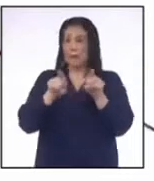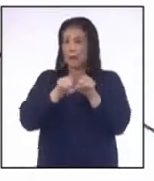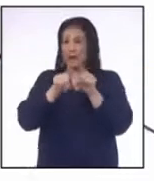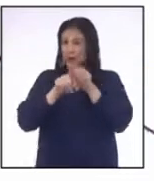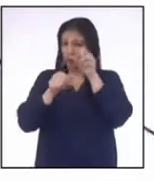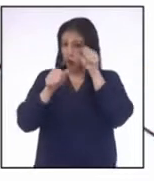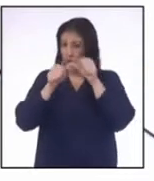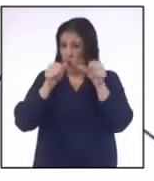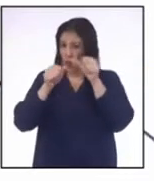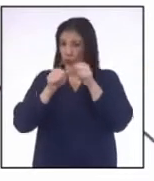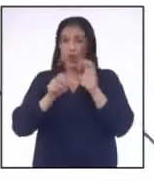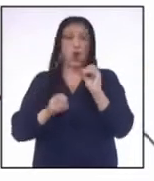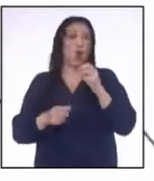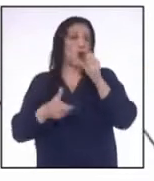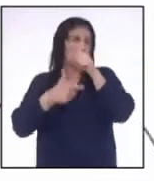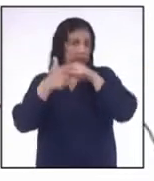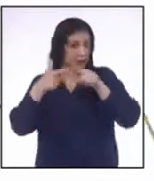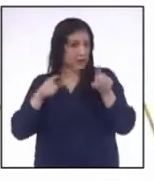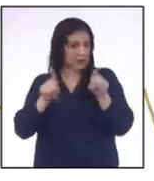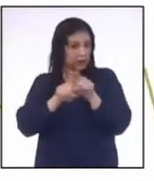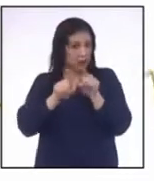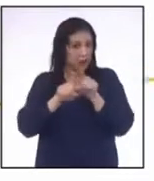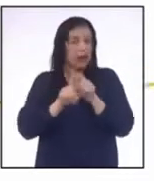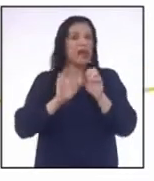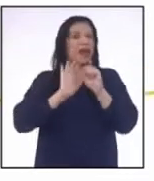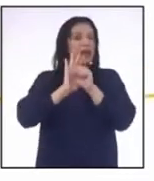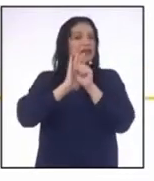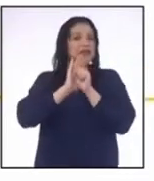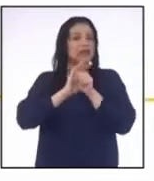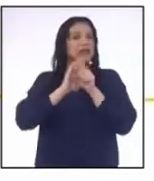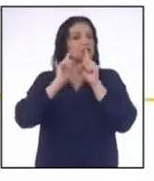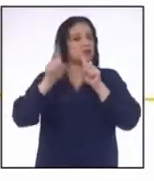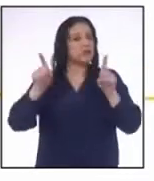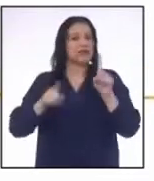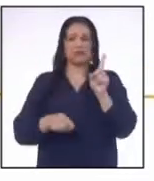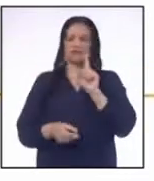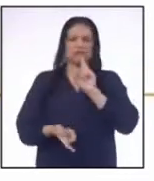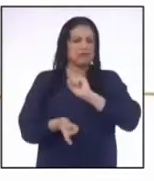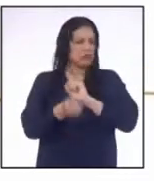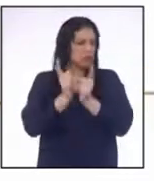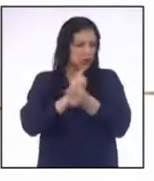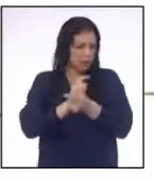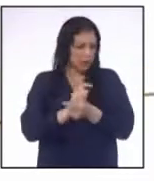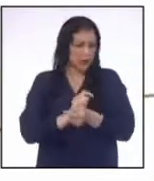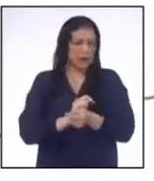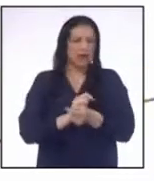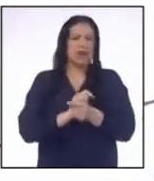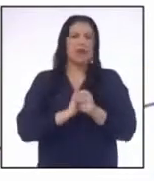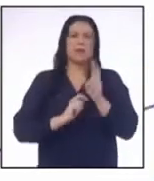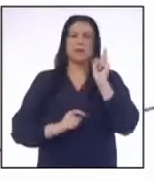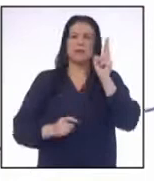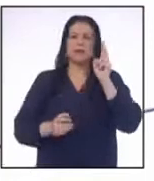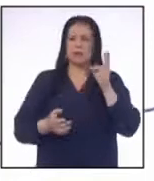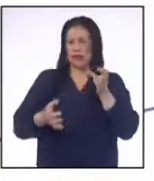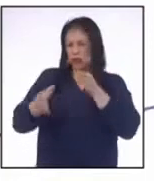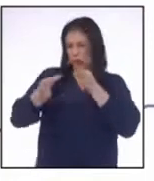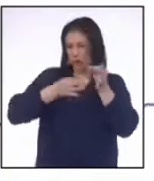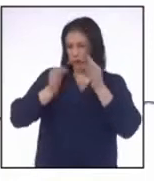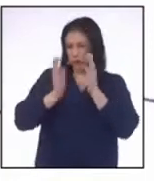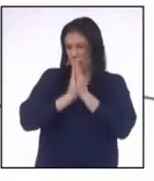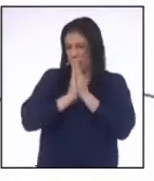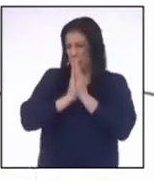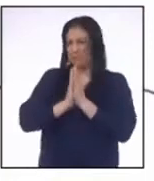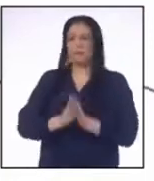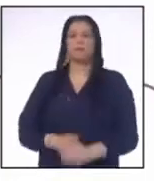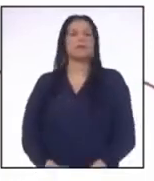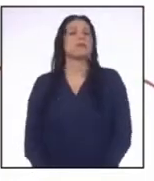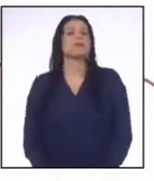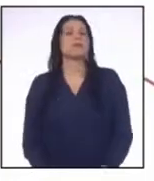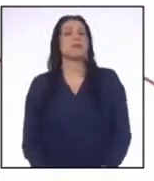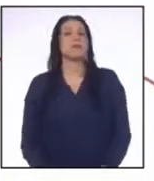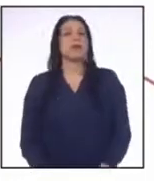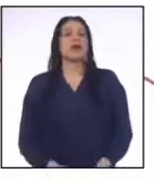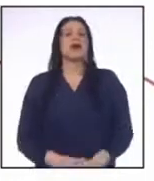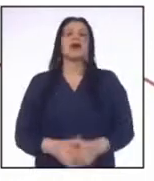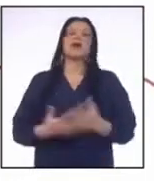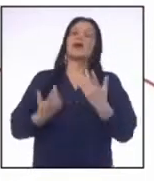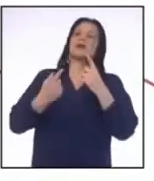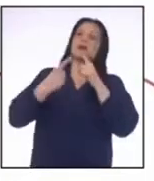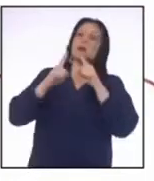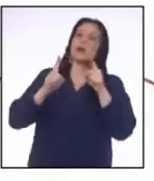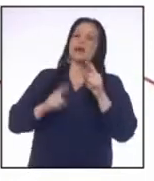por una misma cantidad positiva El signo de desigualdad no cambia Profesora, ¿nos explica la otra expresión? Dada la